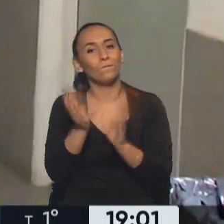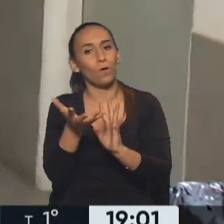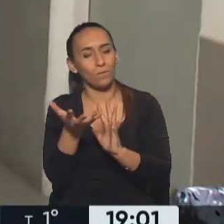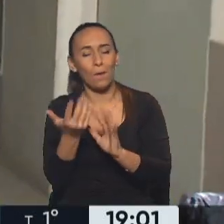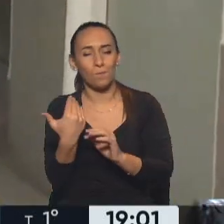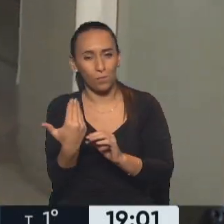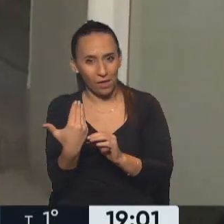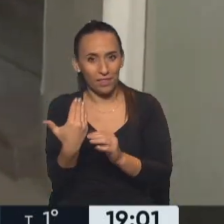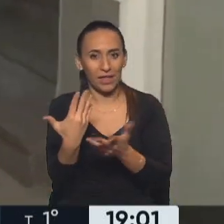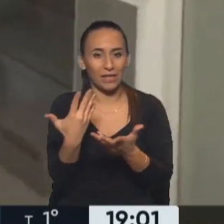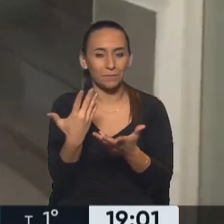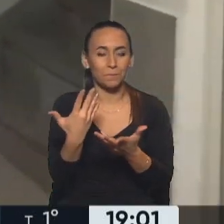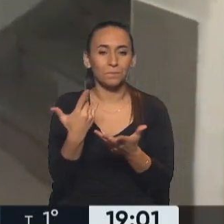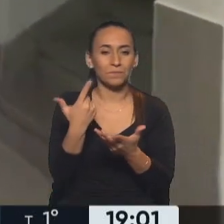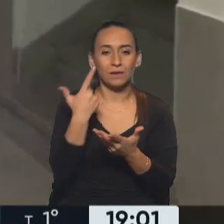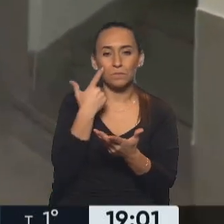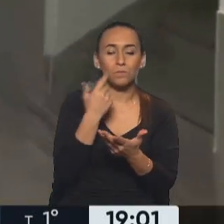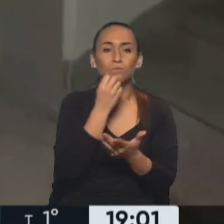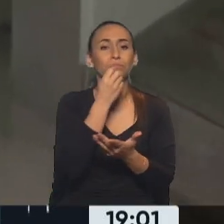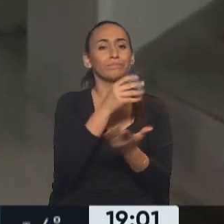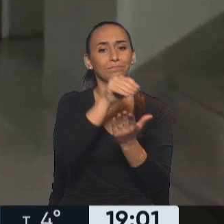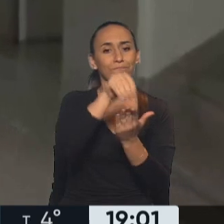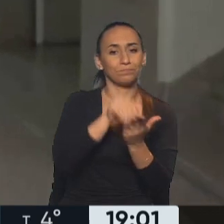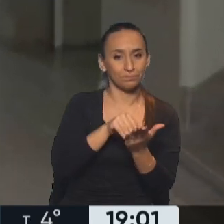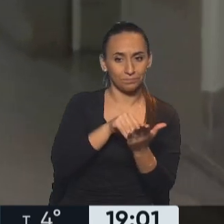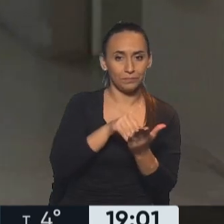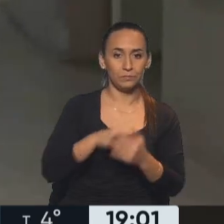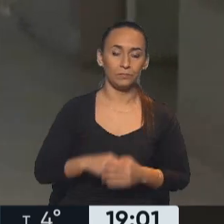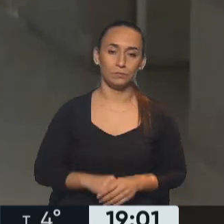tenidos en cuenta a través del INDEC.